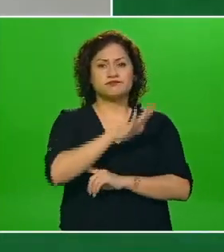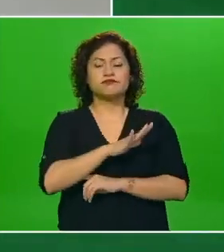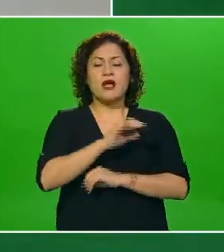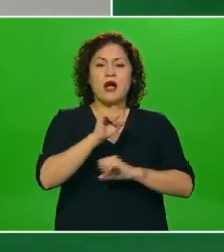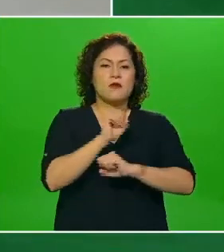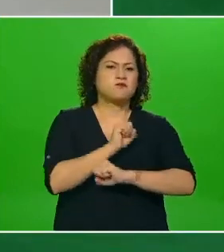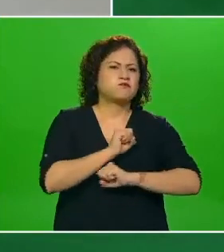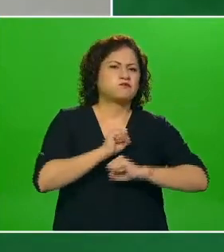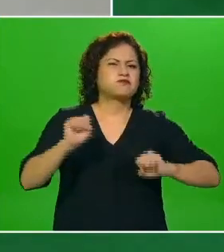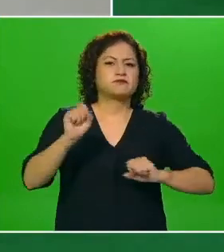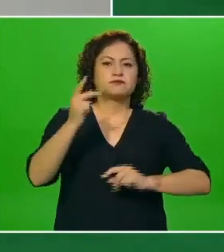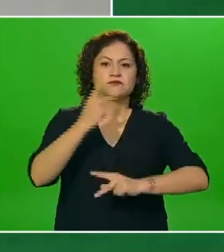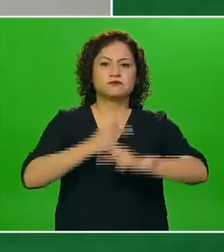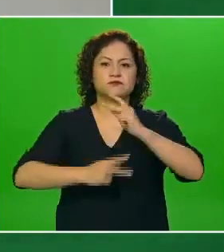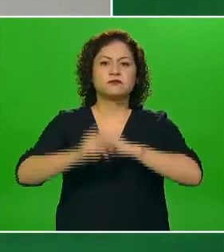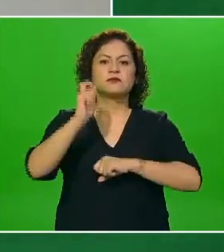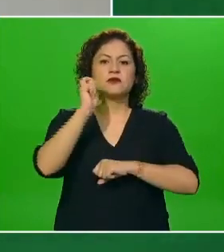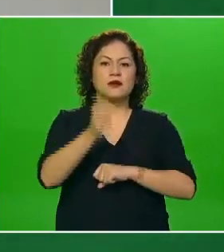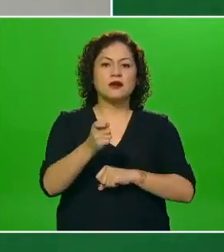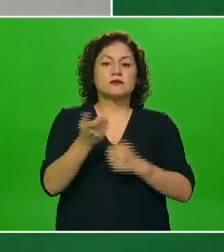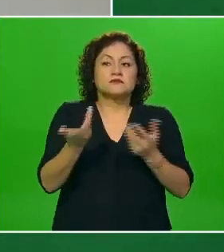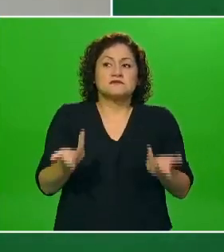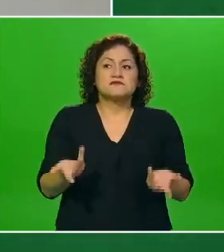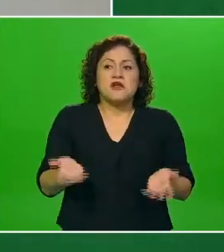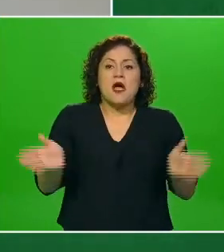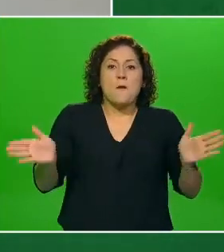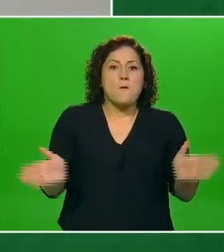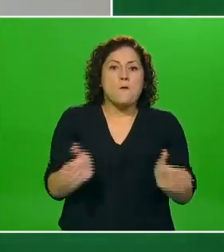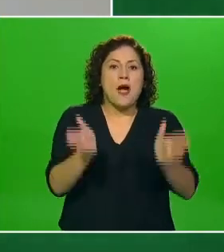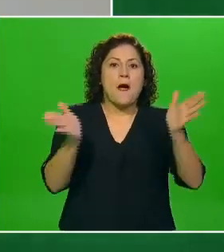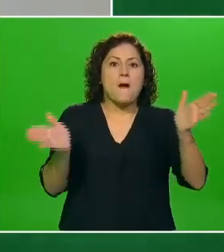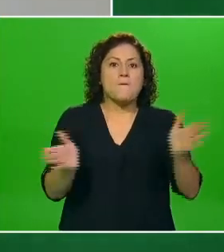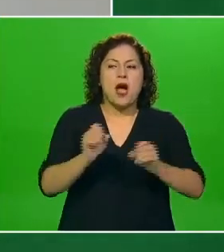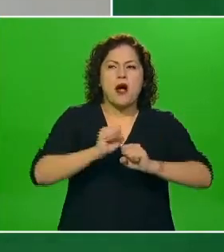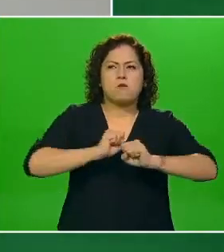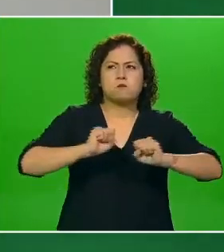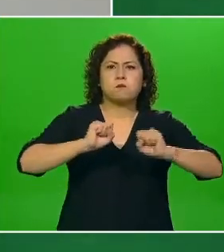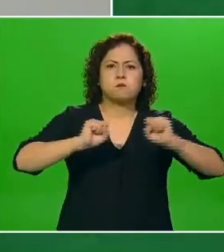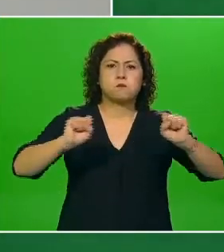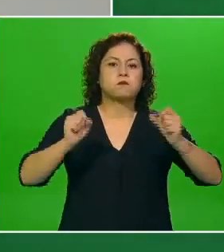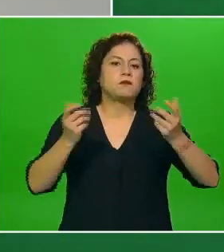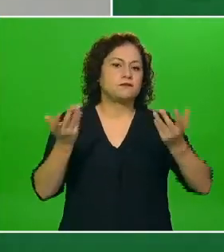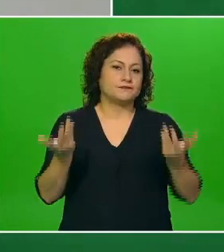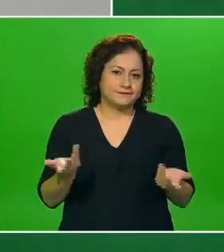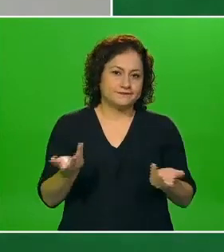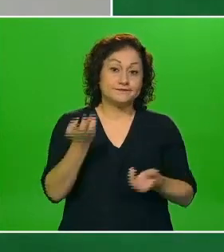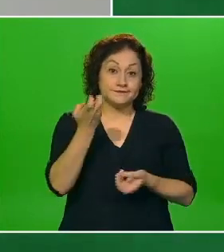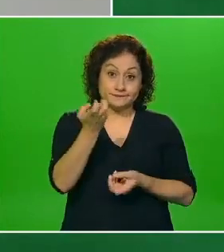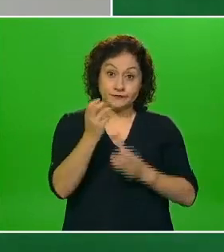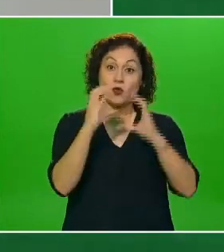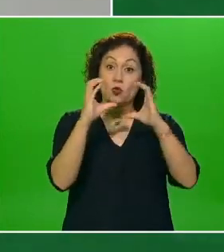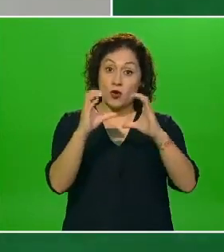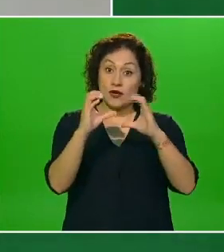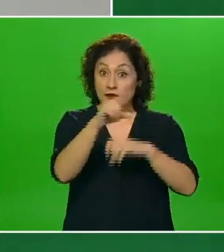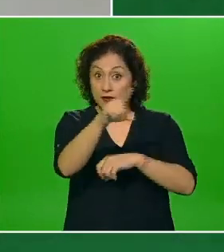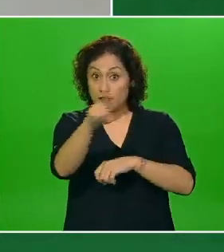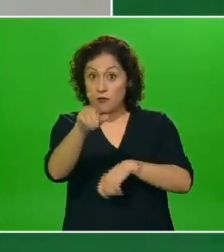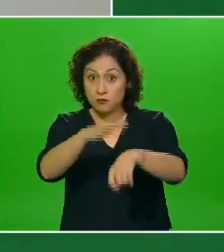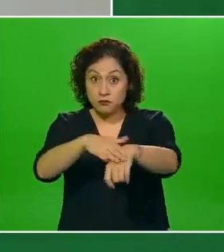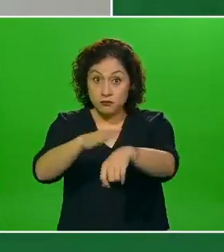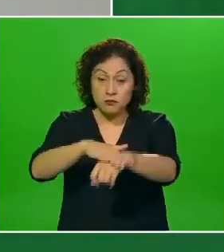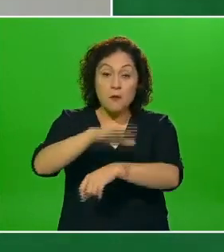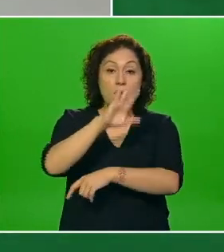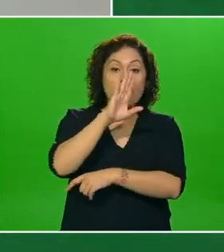lo indica promueve la obesidad en este sentido entonces mamás papás y otros miembros de la